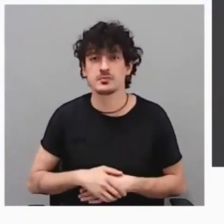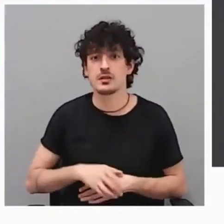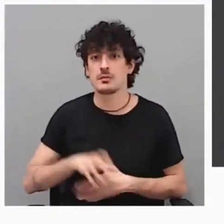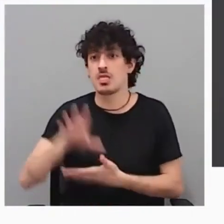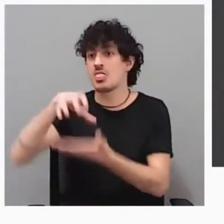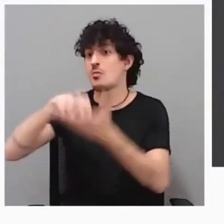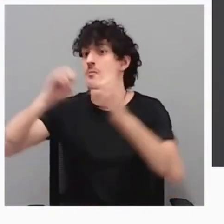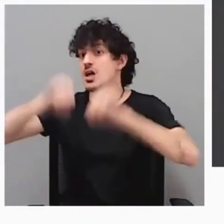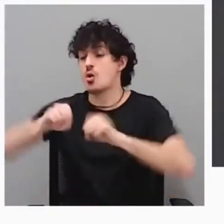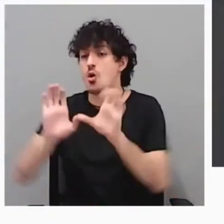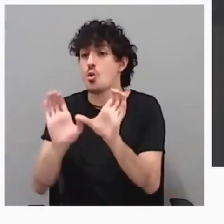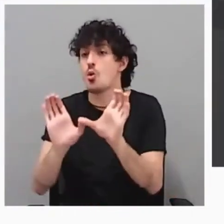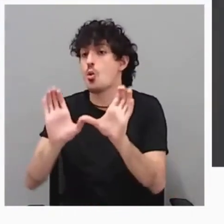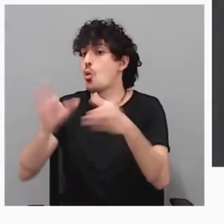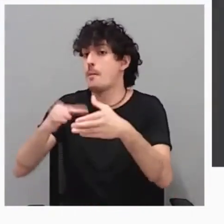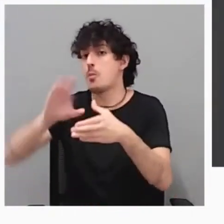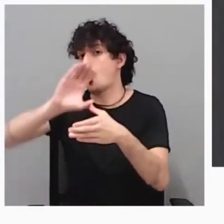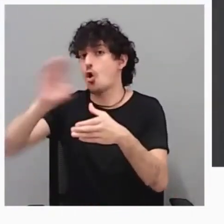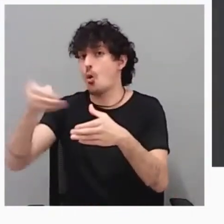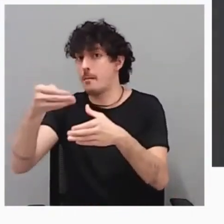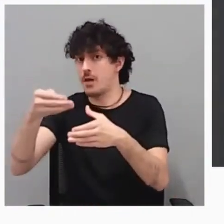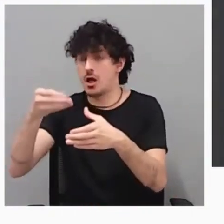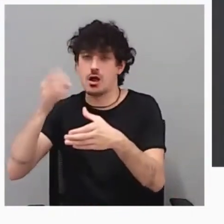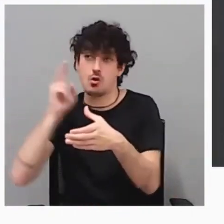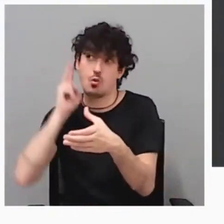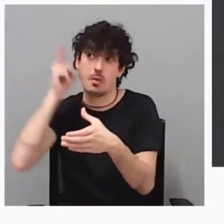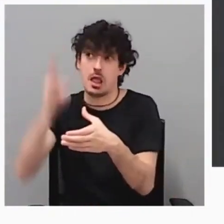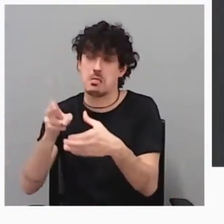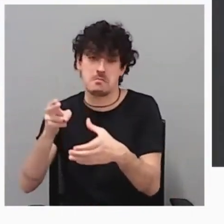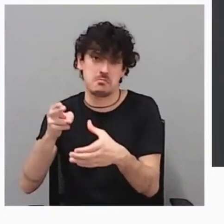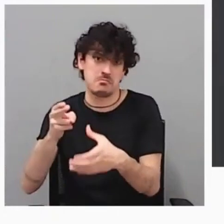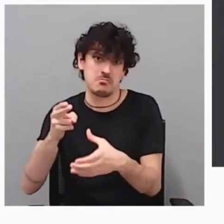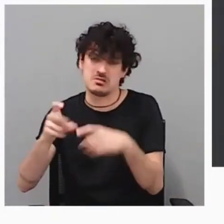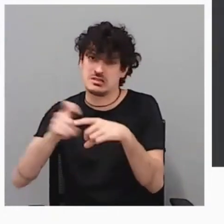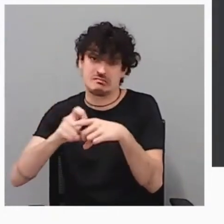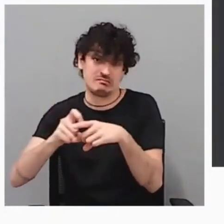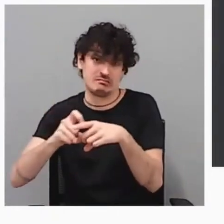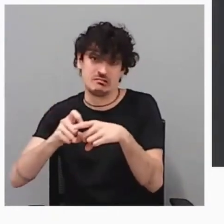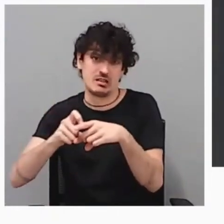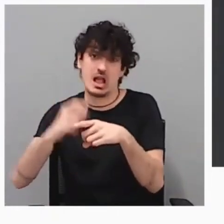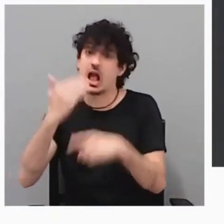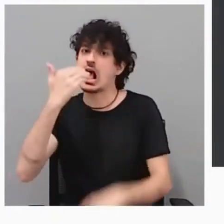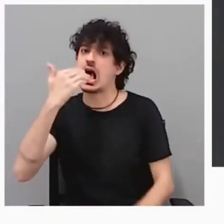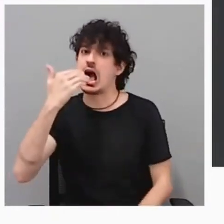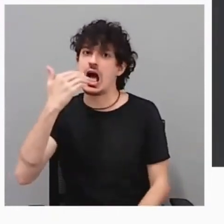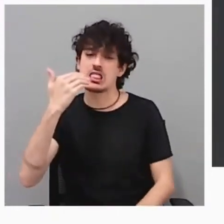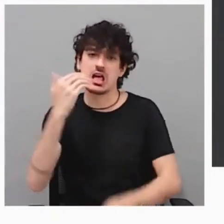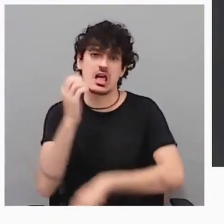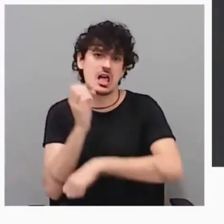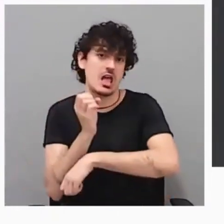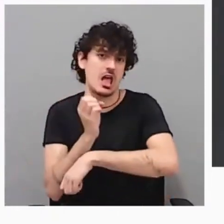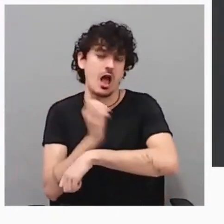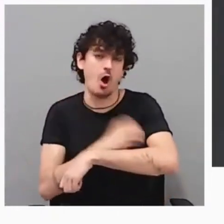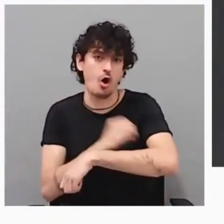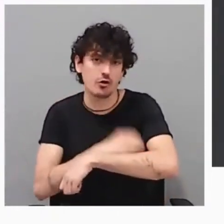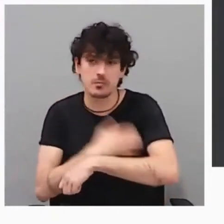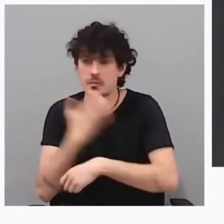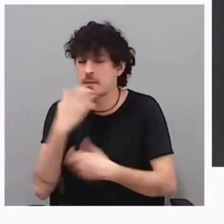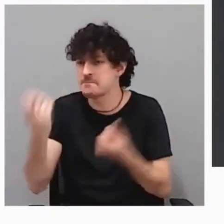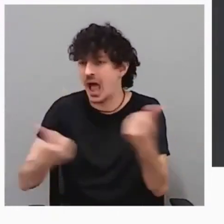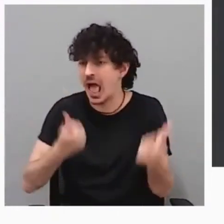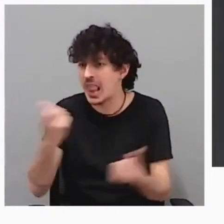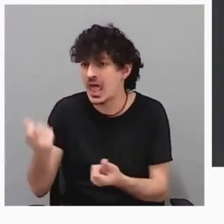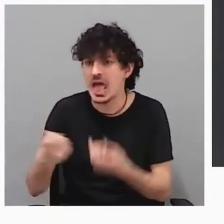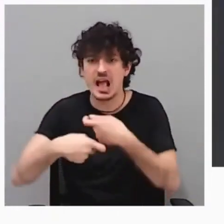jubilados, los típicos de toda la vida de las cajas de ahorros, pues muy de partida de cartas, de bailes, de